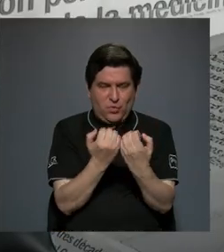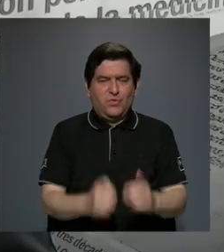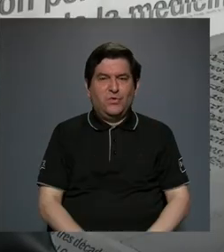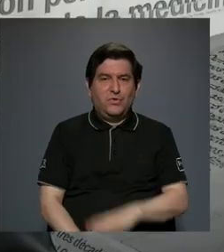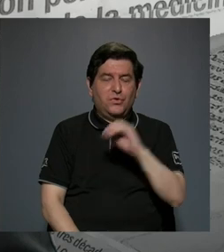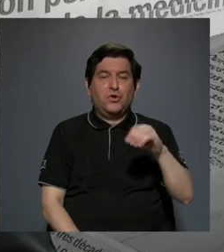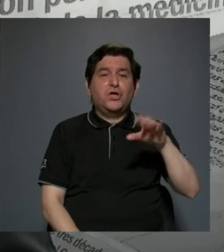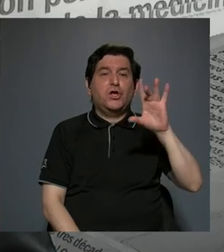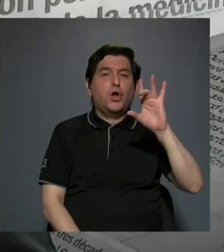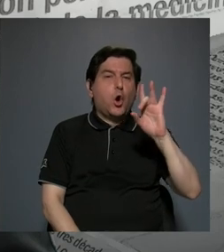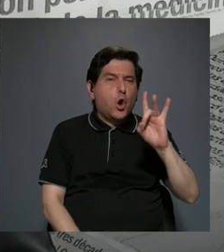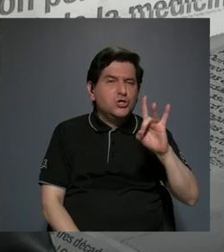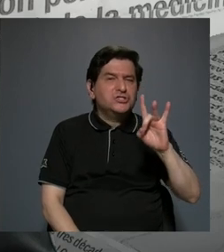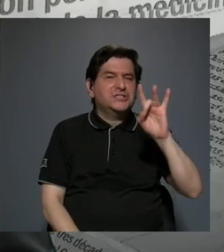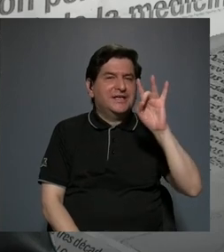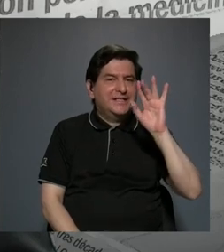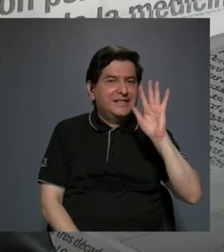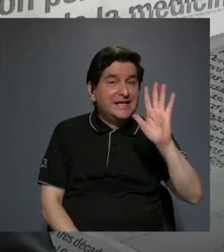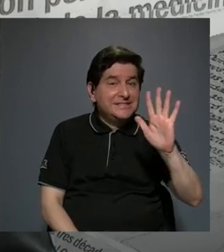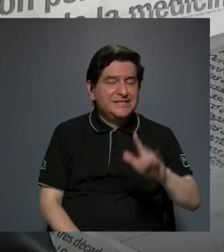y las 85